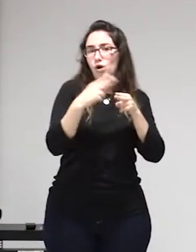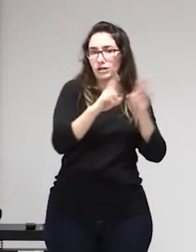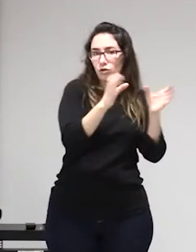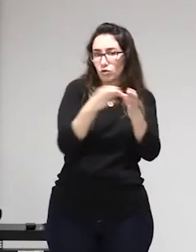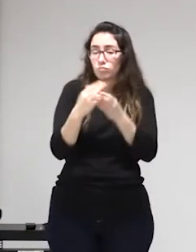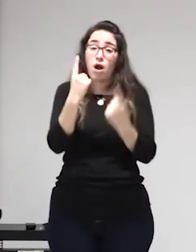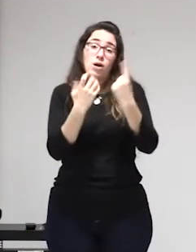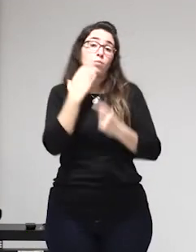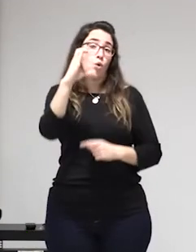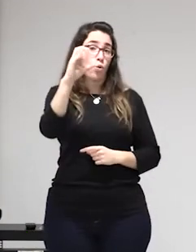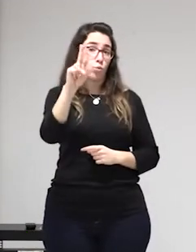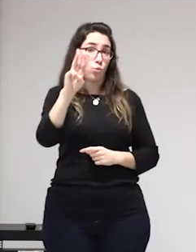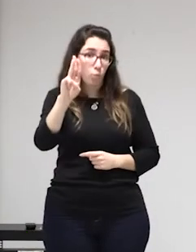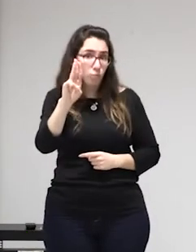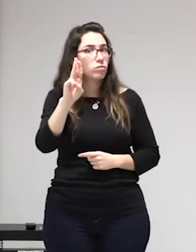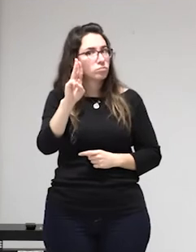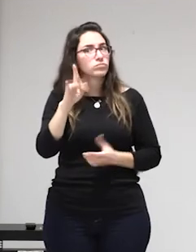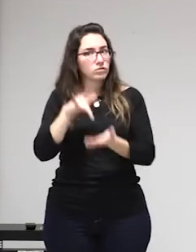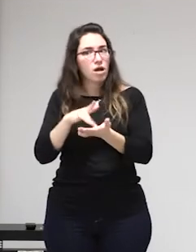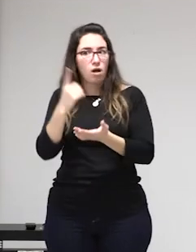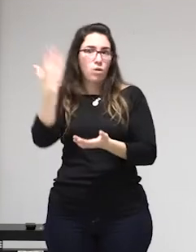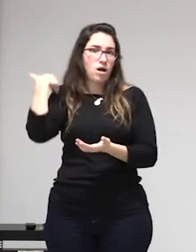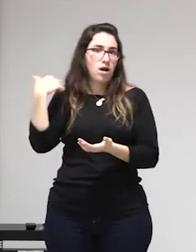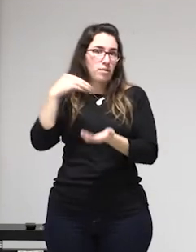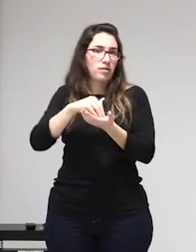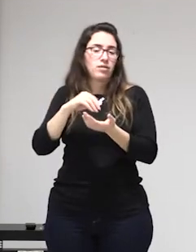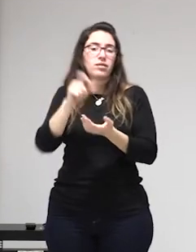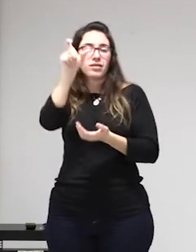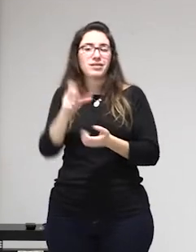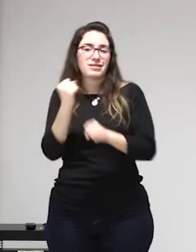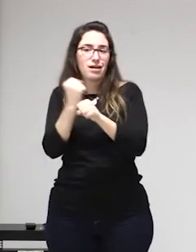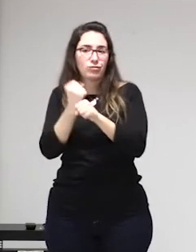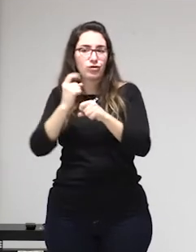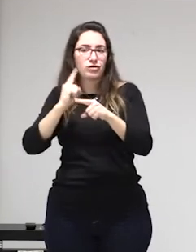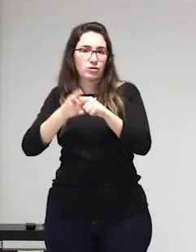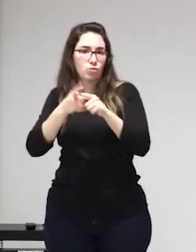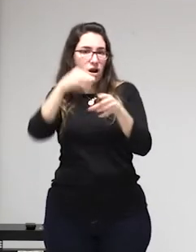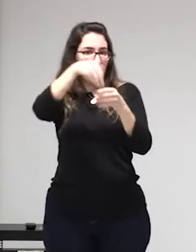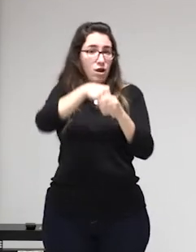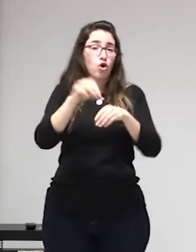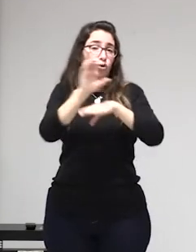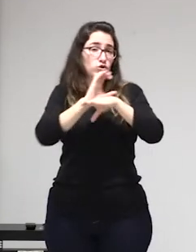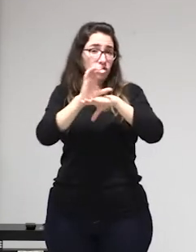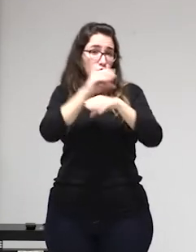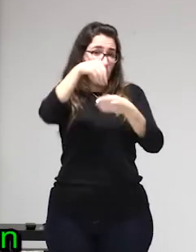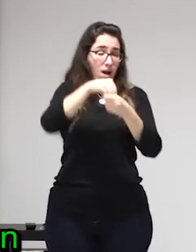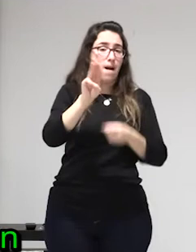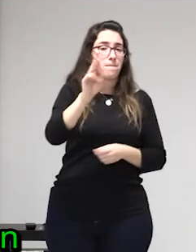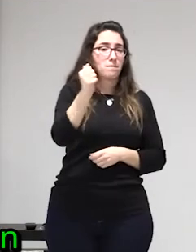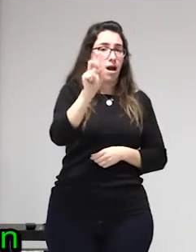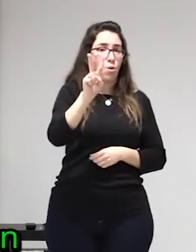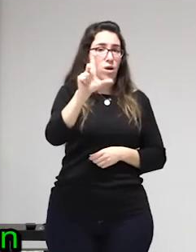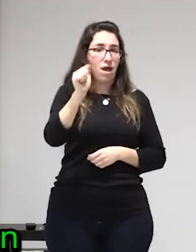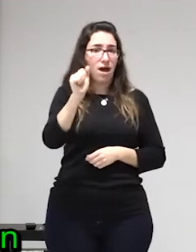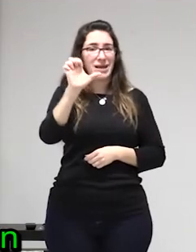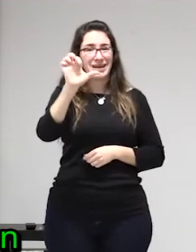responsabilidad de acuerdo sin sentido de la responsabilidad no hay ética posible y sin ética no hay feminismo por lo tanto